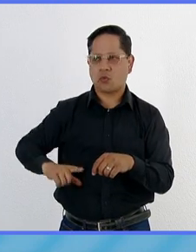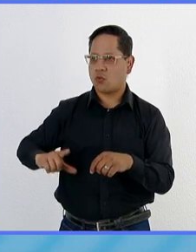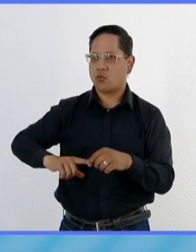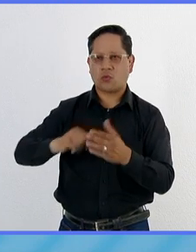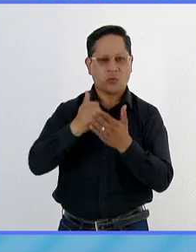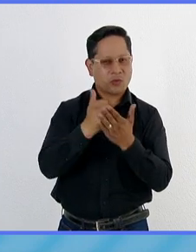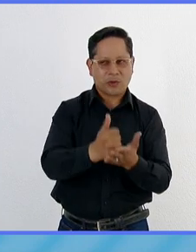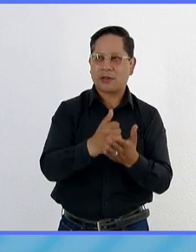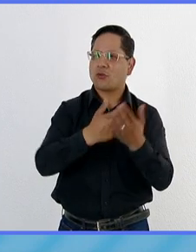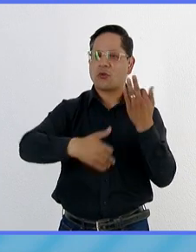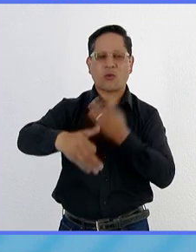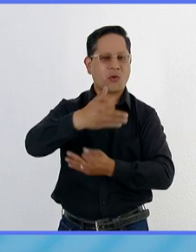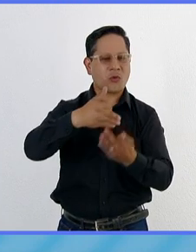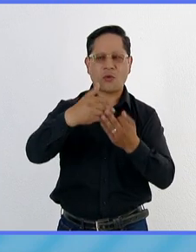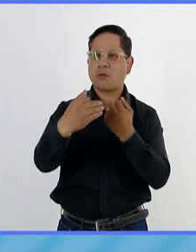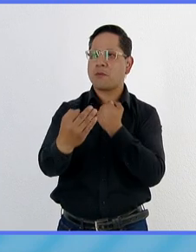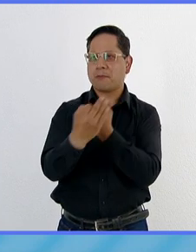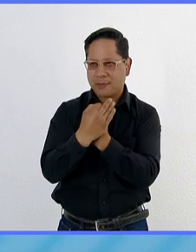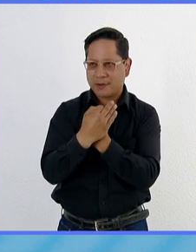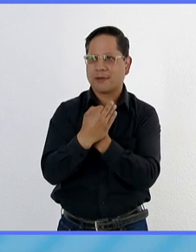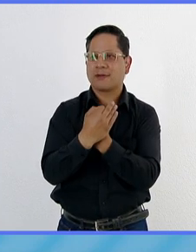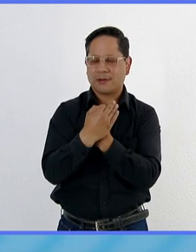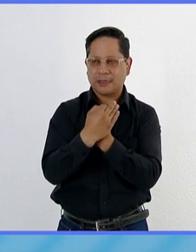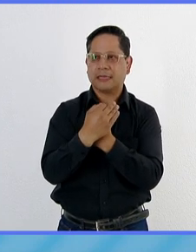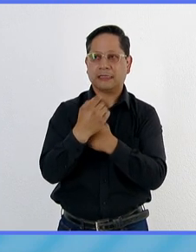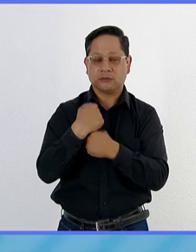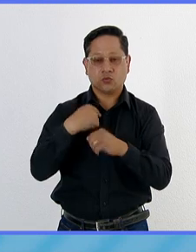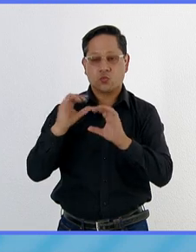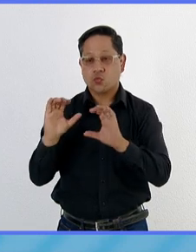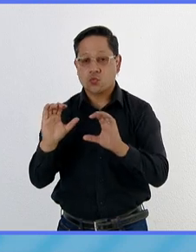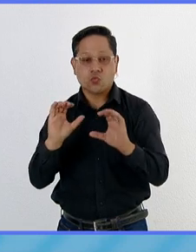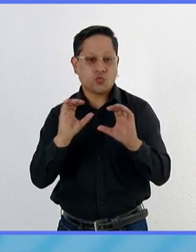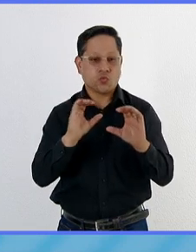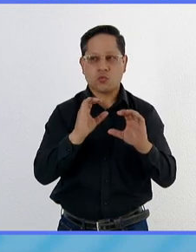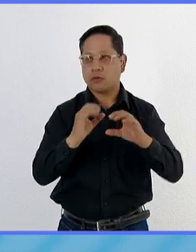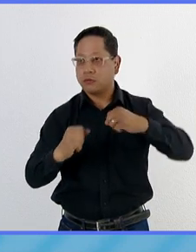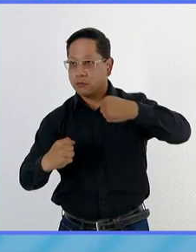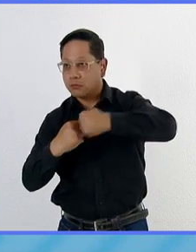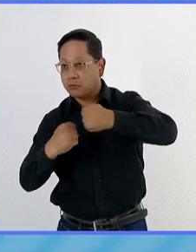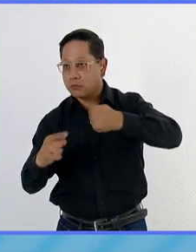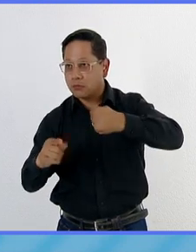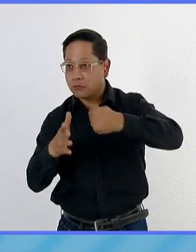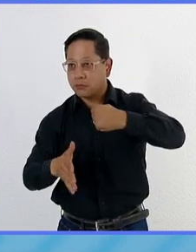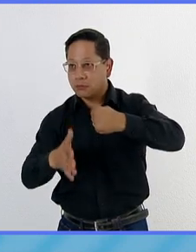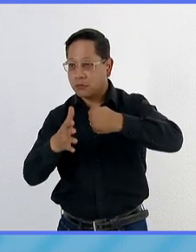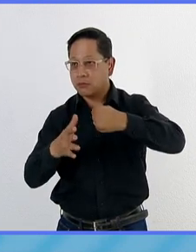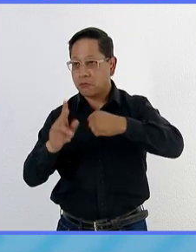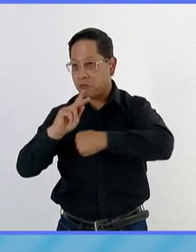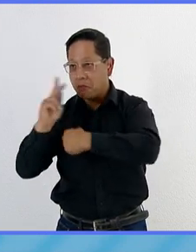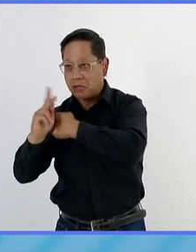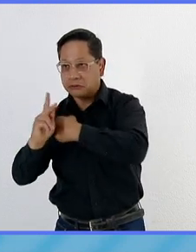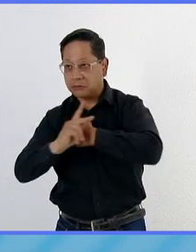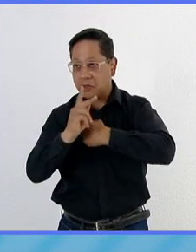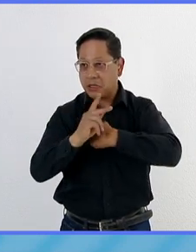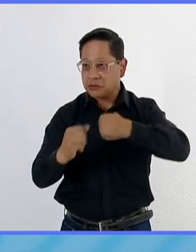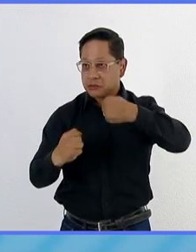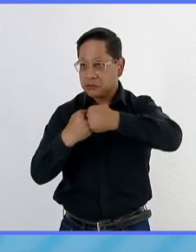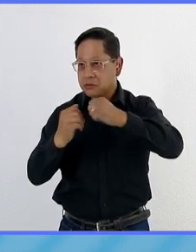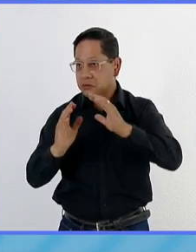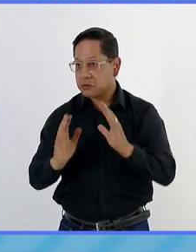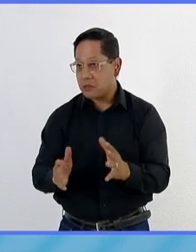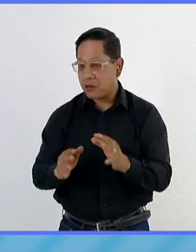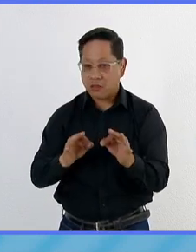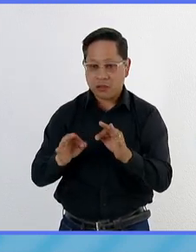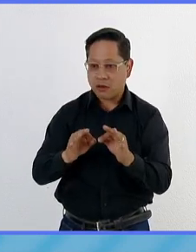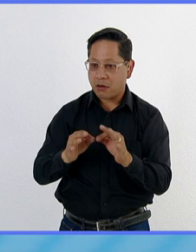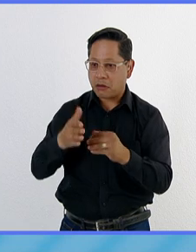es un bien público. No solamente estamos cuidando lo que pasa en la frontera. En la frontera es la barrera